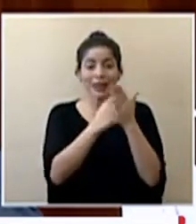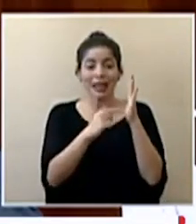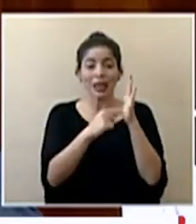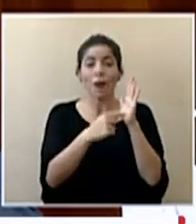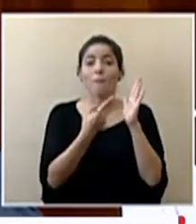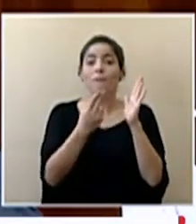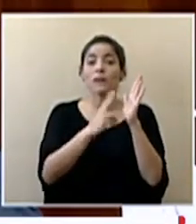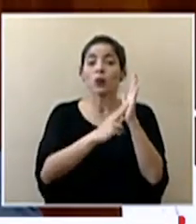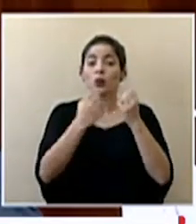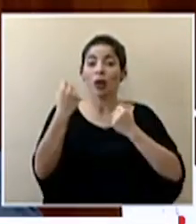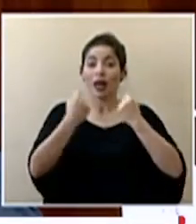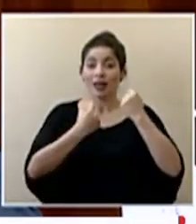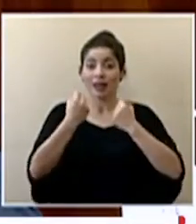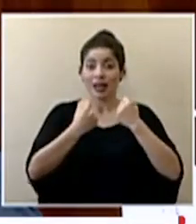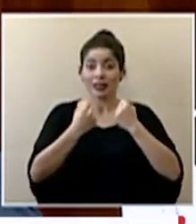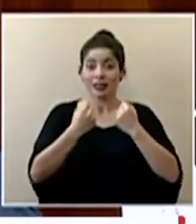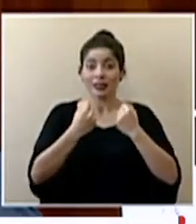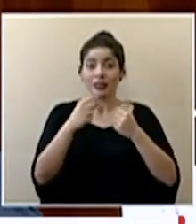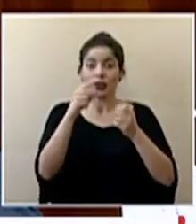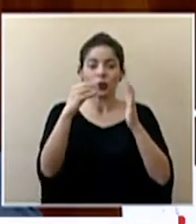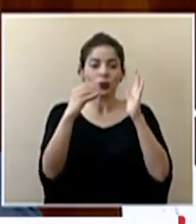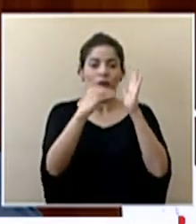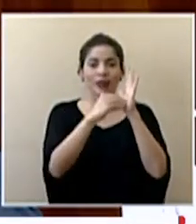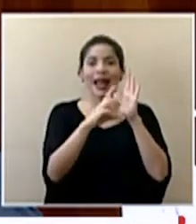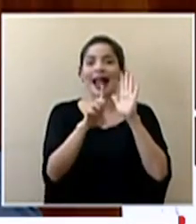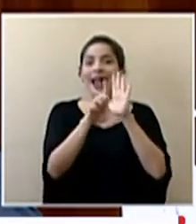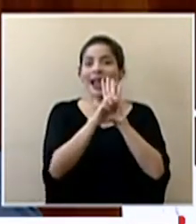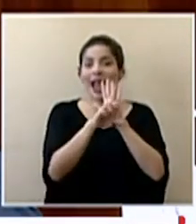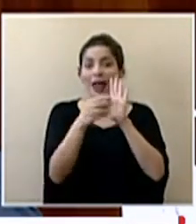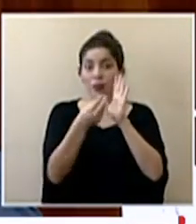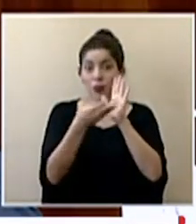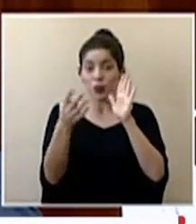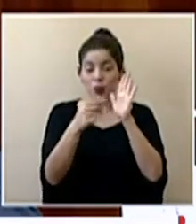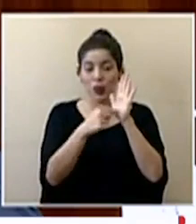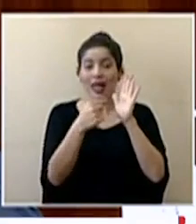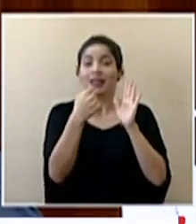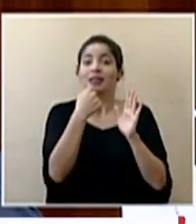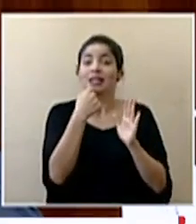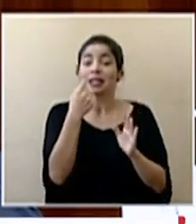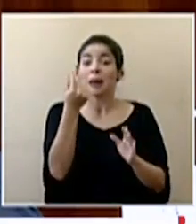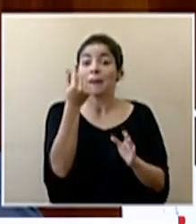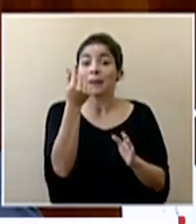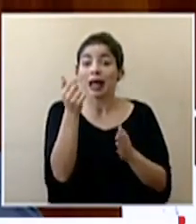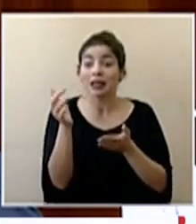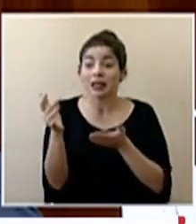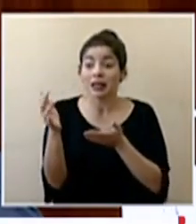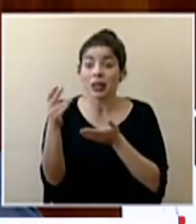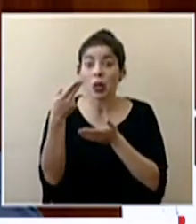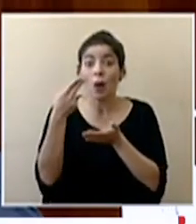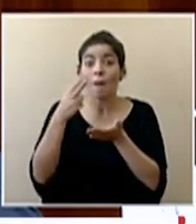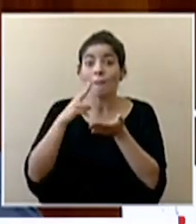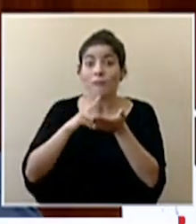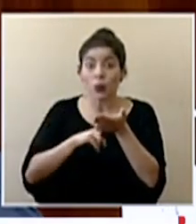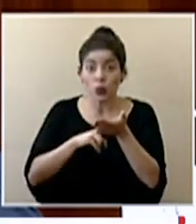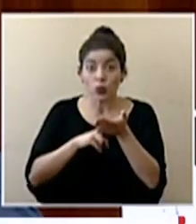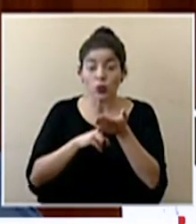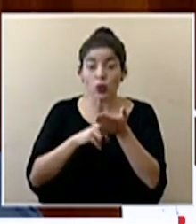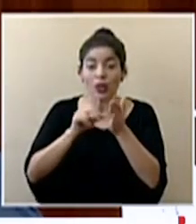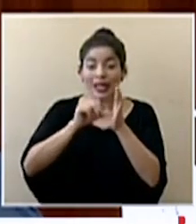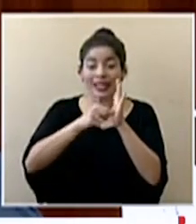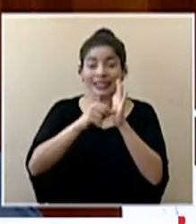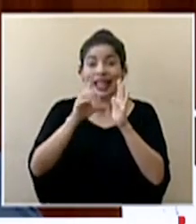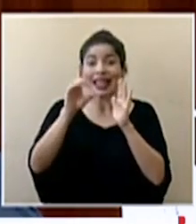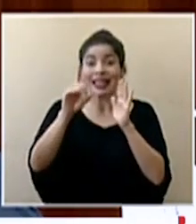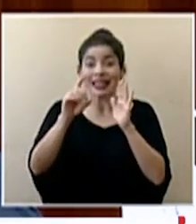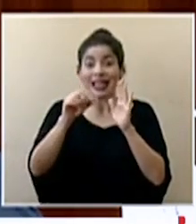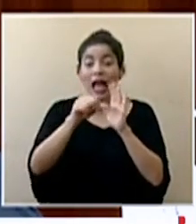multas de tránsito en un transitorio que salió en la ley que se publica que dice que el dinero recogido por las multas establecidas en el inciso DD